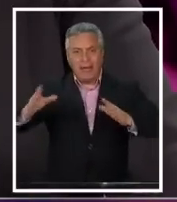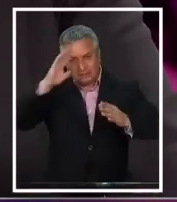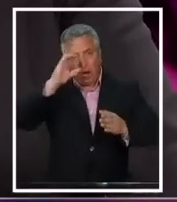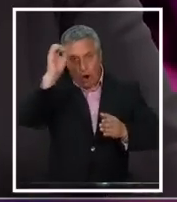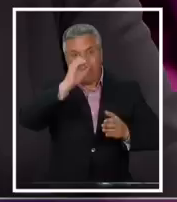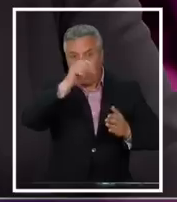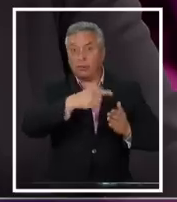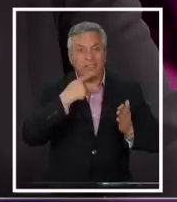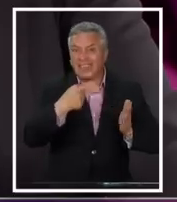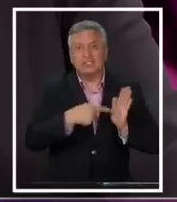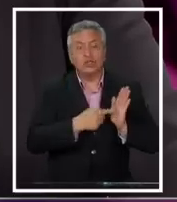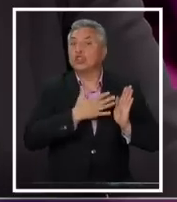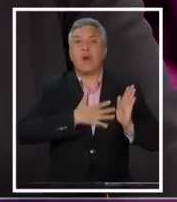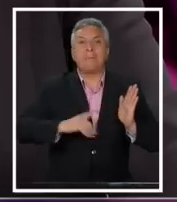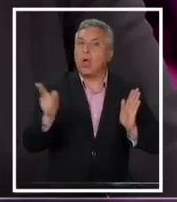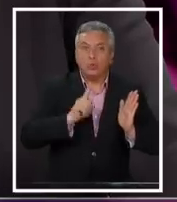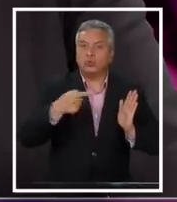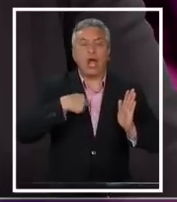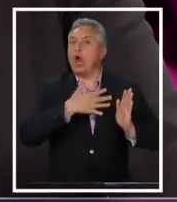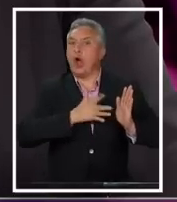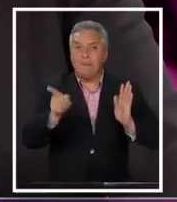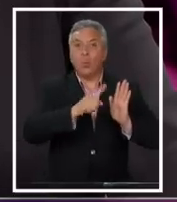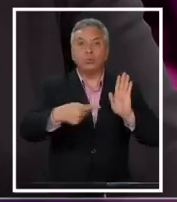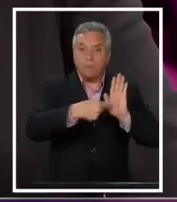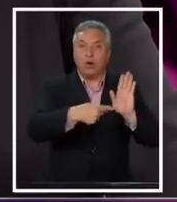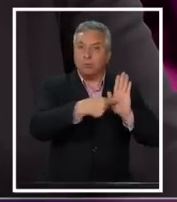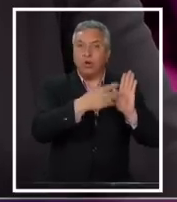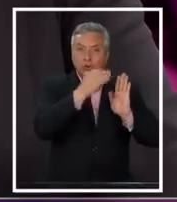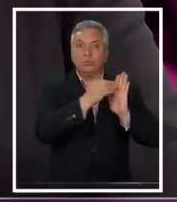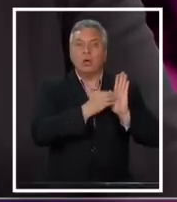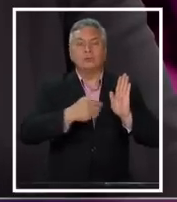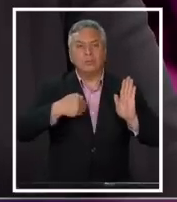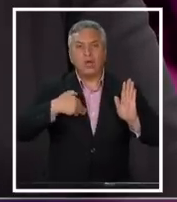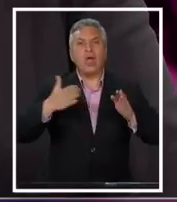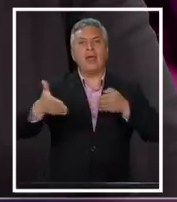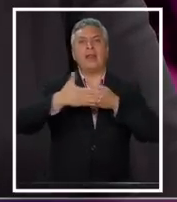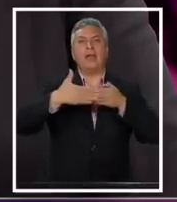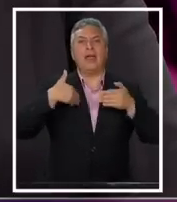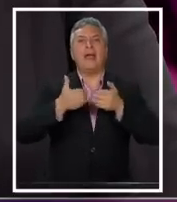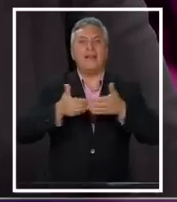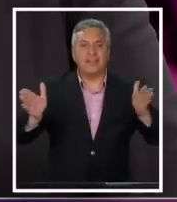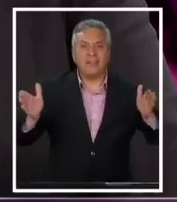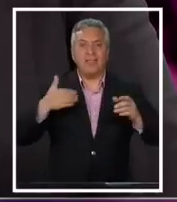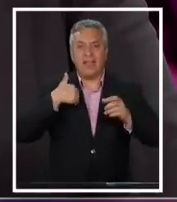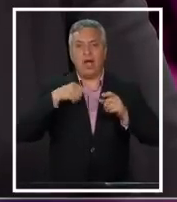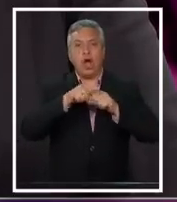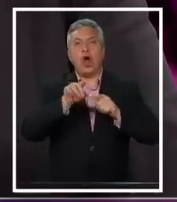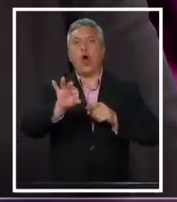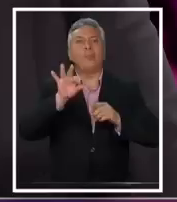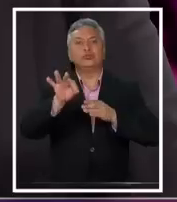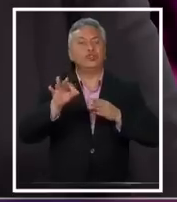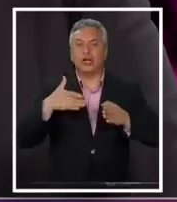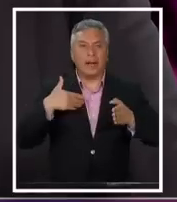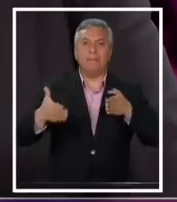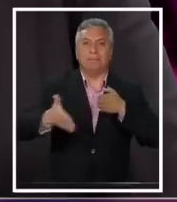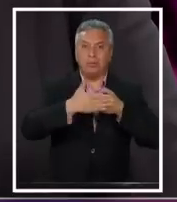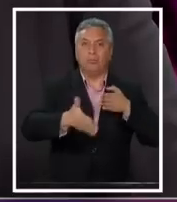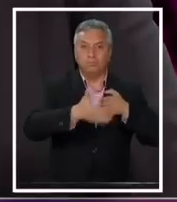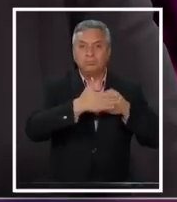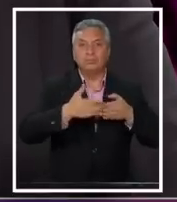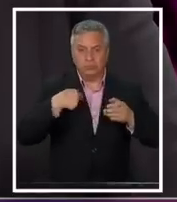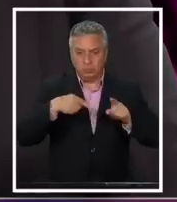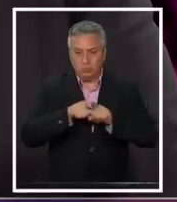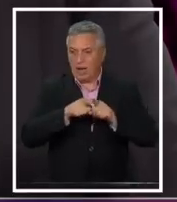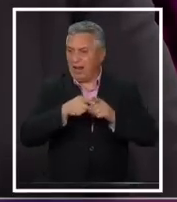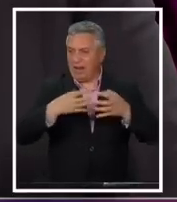no me gusta, no me gusta que lo que me están poniendo acá limite mis libertades, limite las opciones. No me gusta que me impongan la